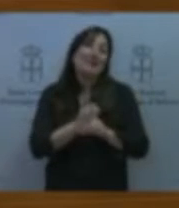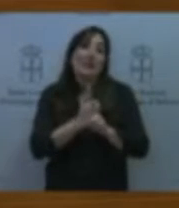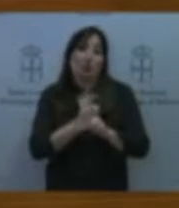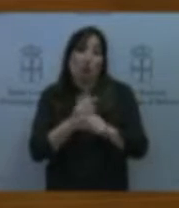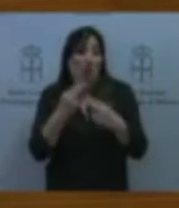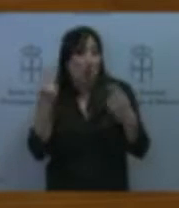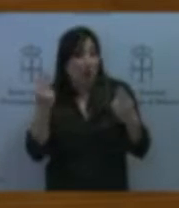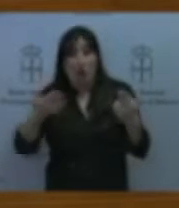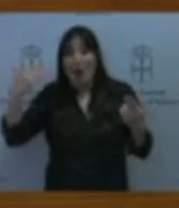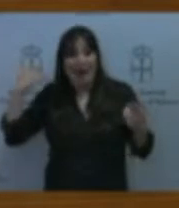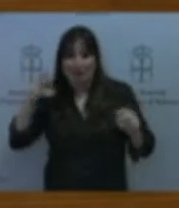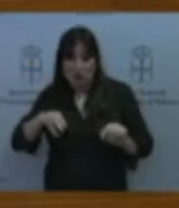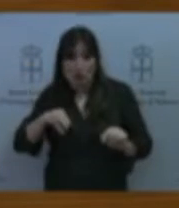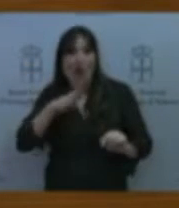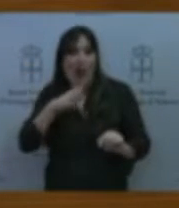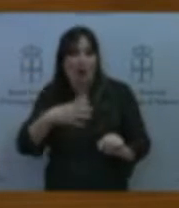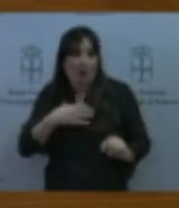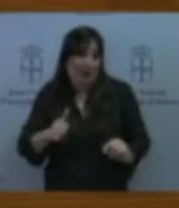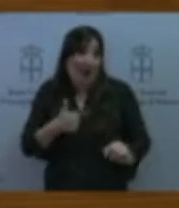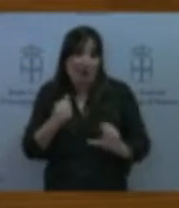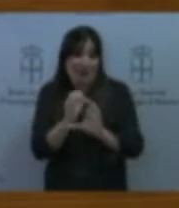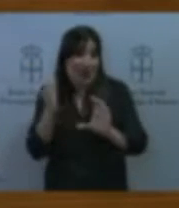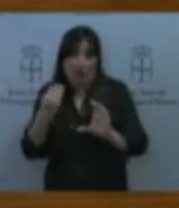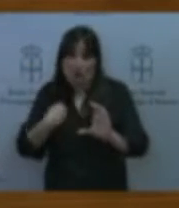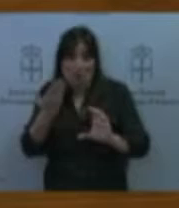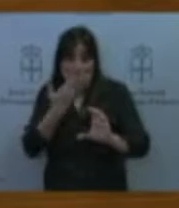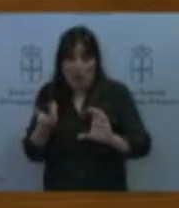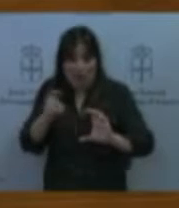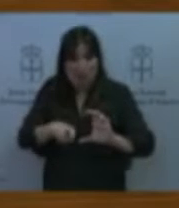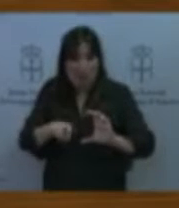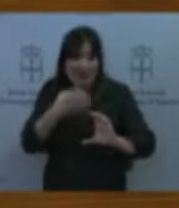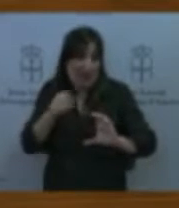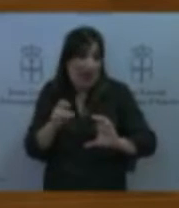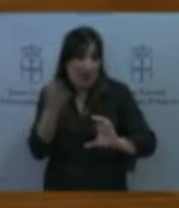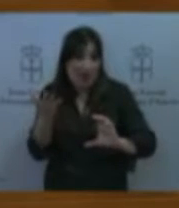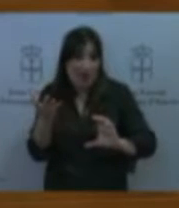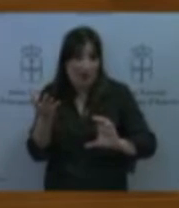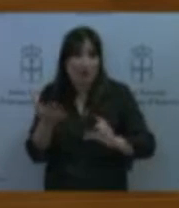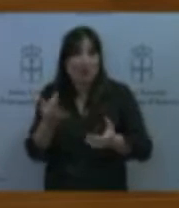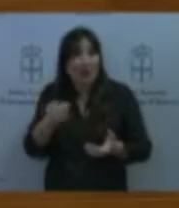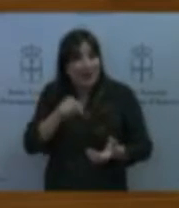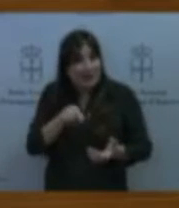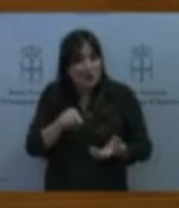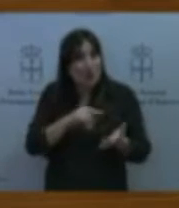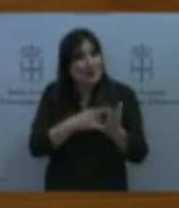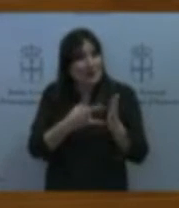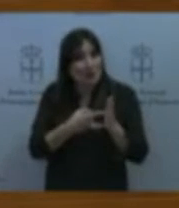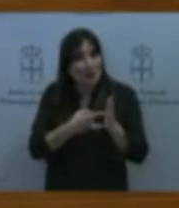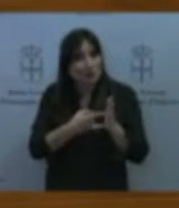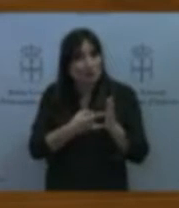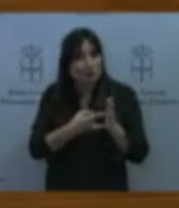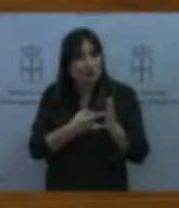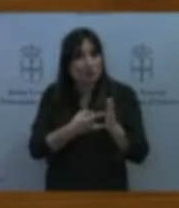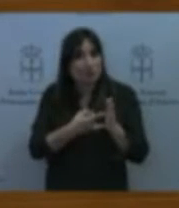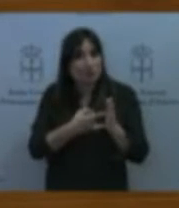tenemos la posibilidad la opción de que este sistema de Optibus de